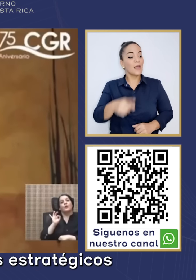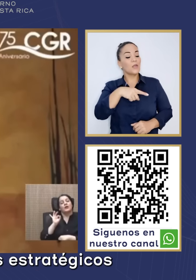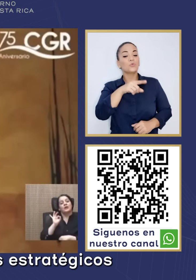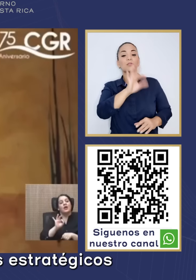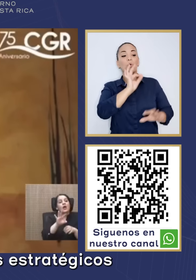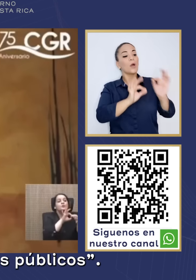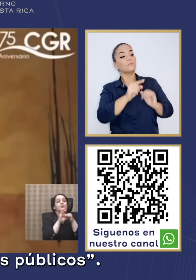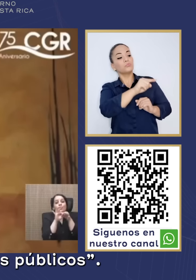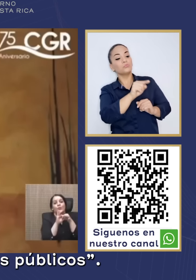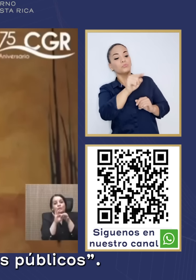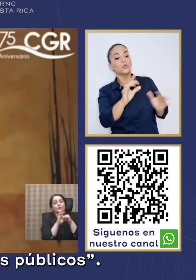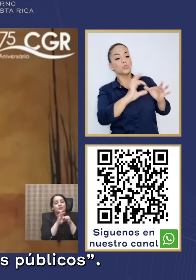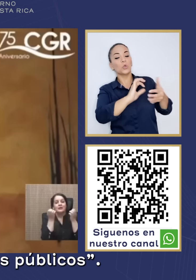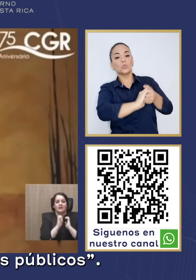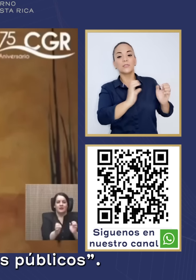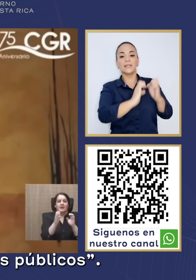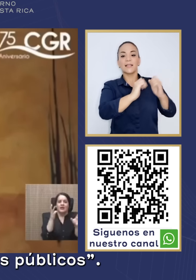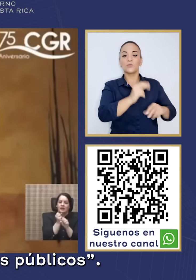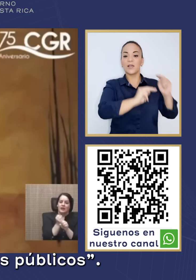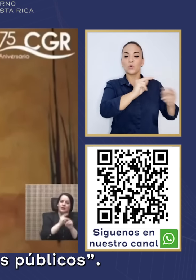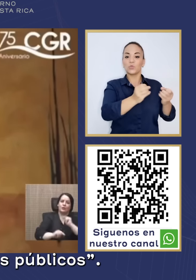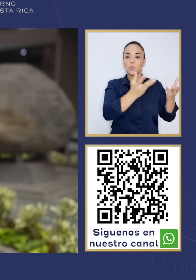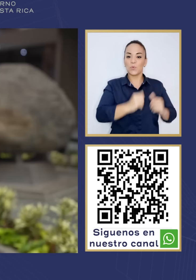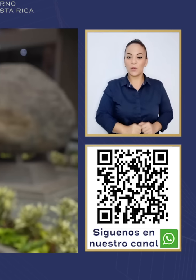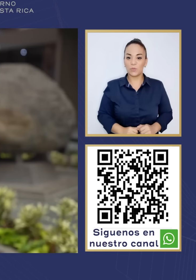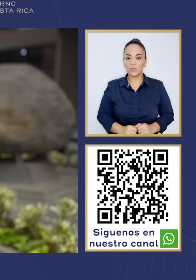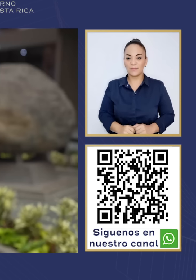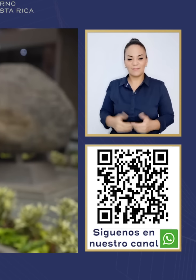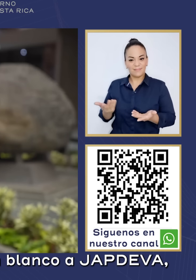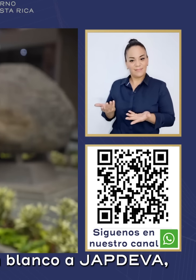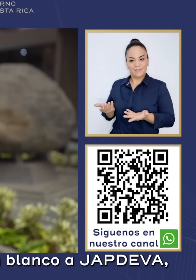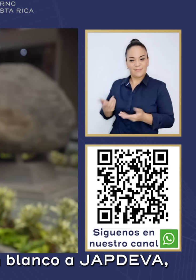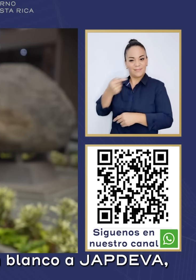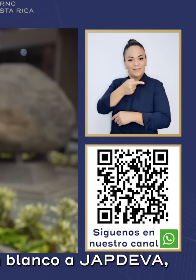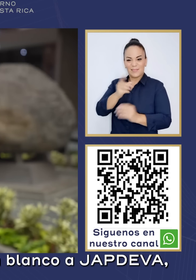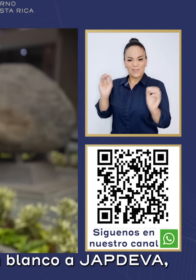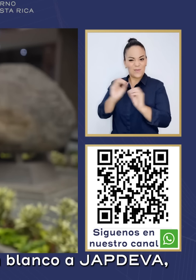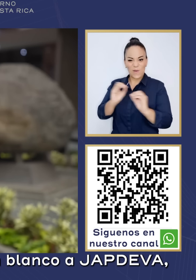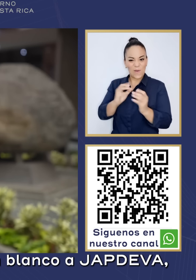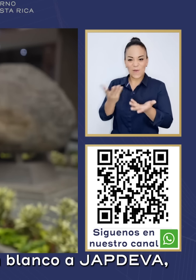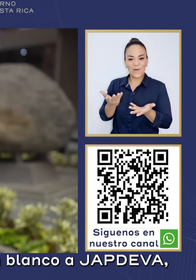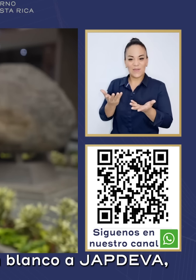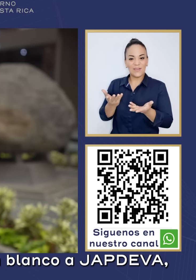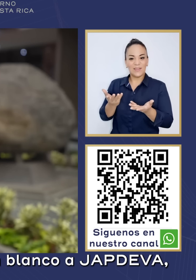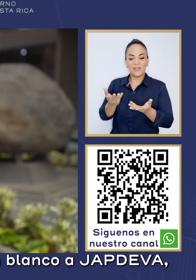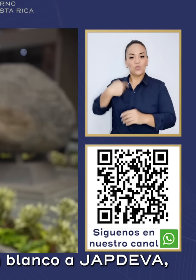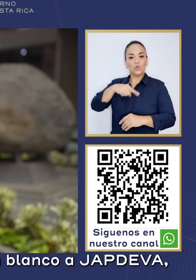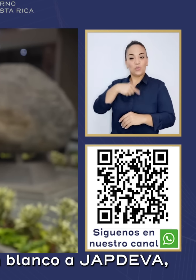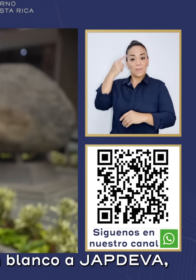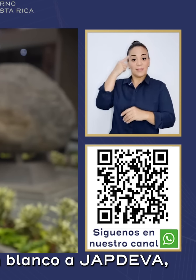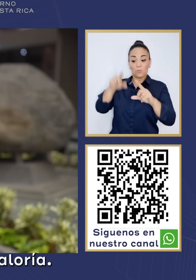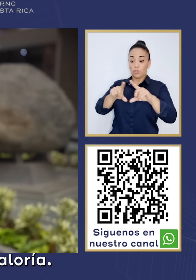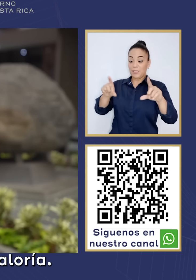socios estratégicos con los que haría negocios públicos. Nadie, nadie piensa en darle un cheque en blanco a